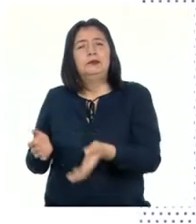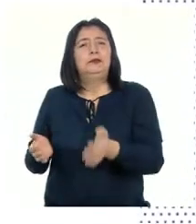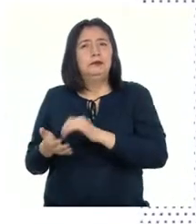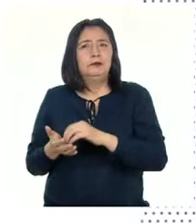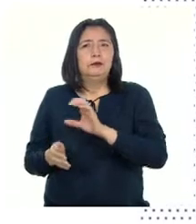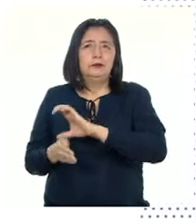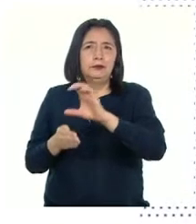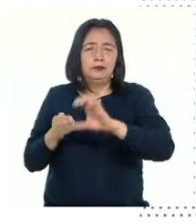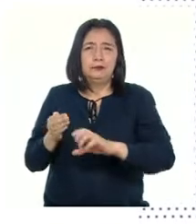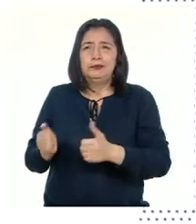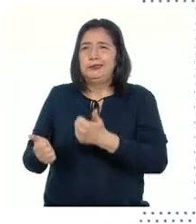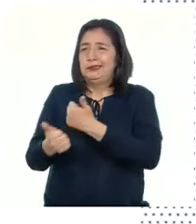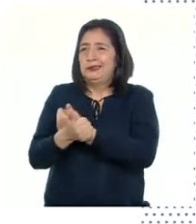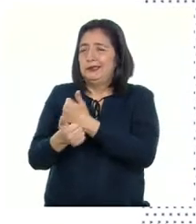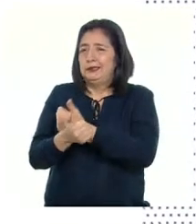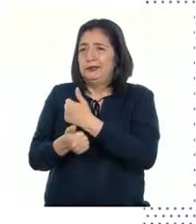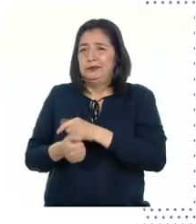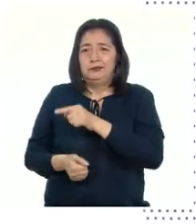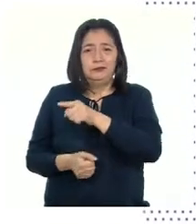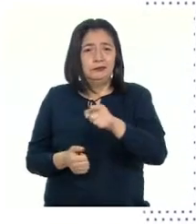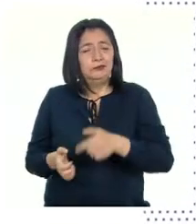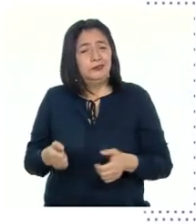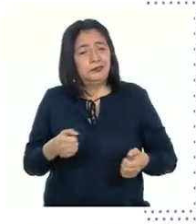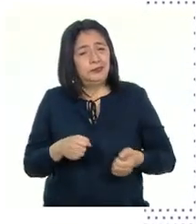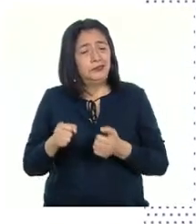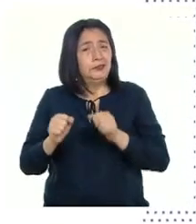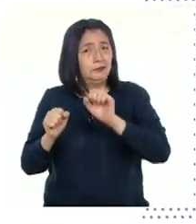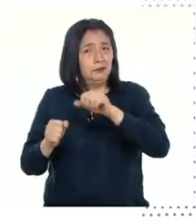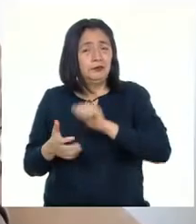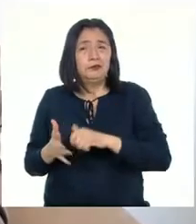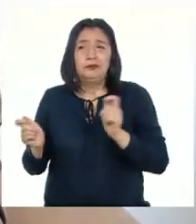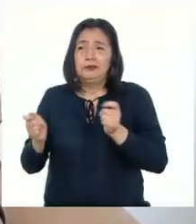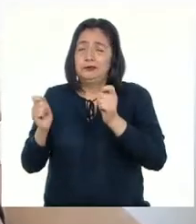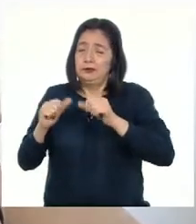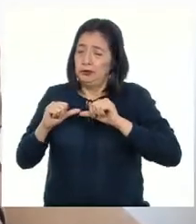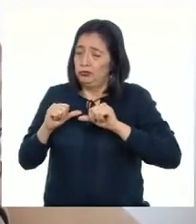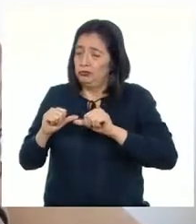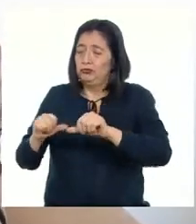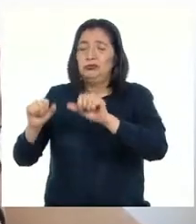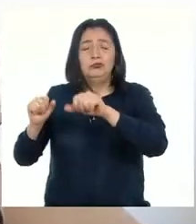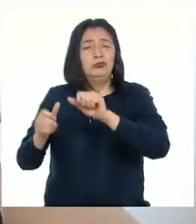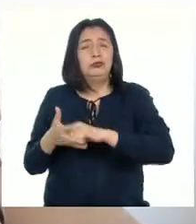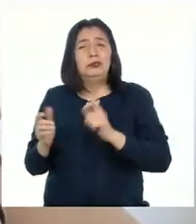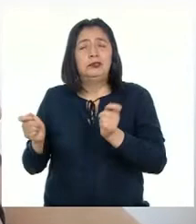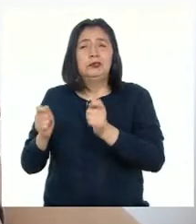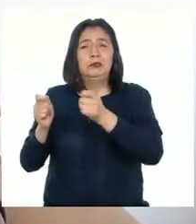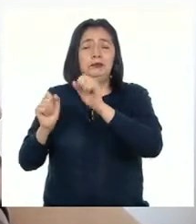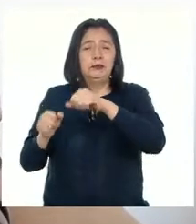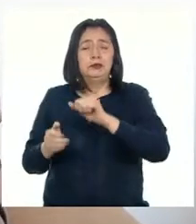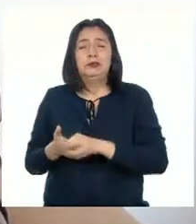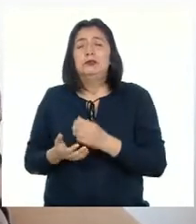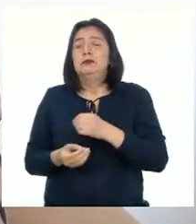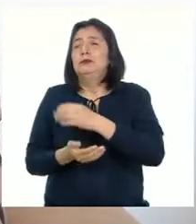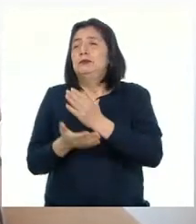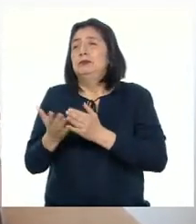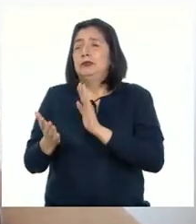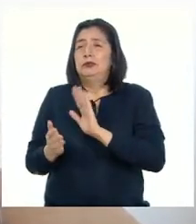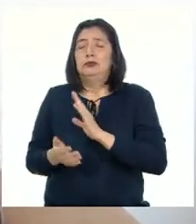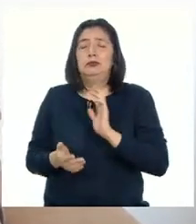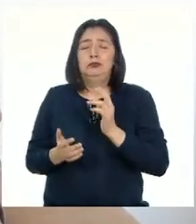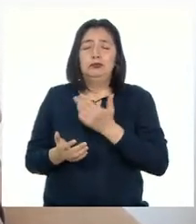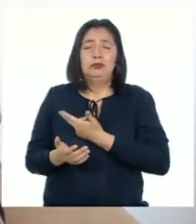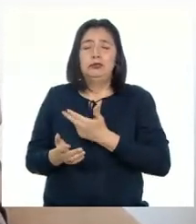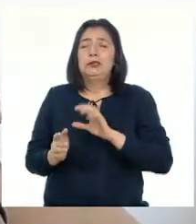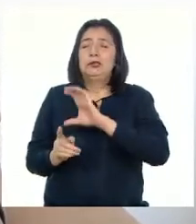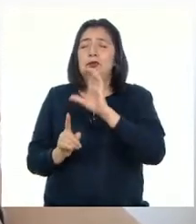Cajamarca y Ayacucho Donde el carnaval se celebra y se mantiene vivo a esta celebración Como parte de nuestra